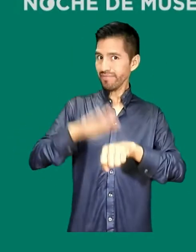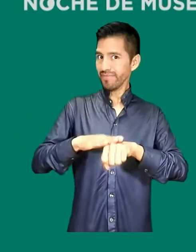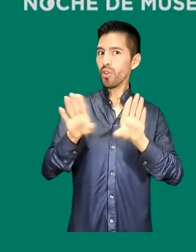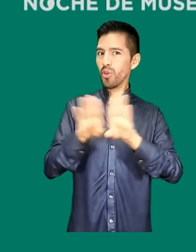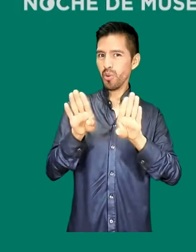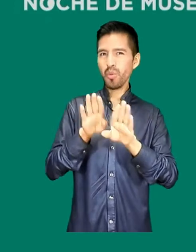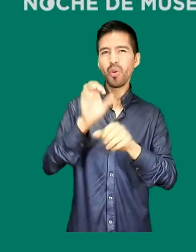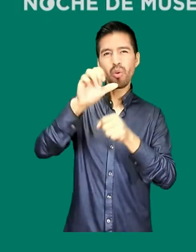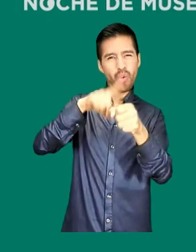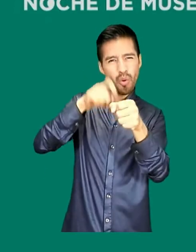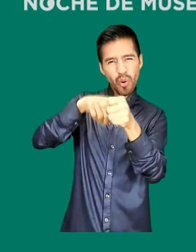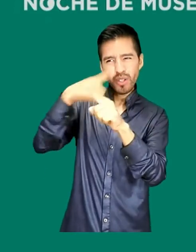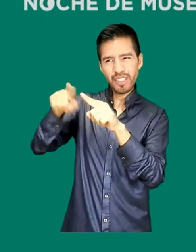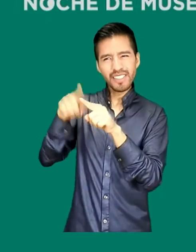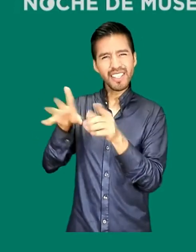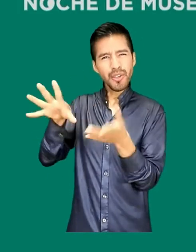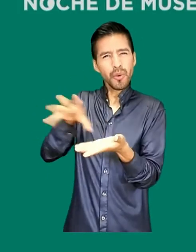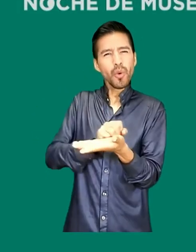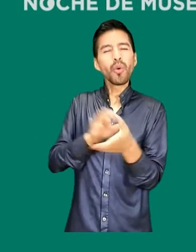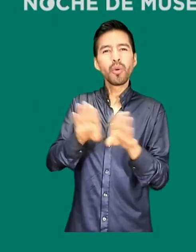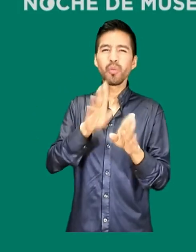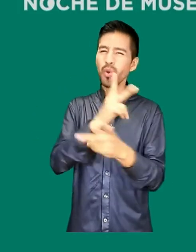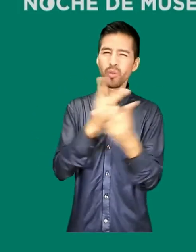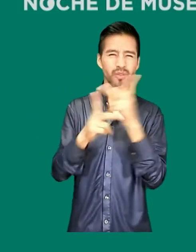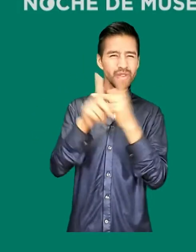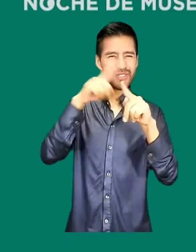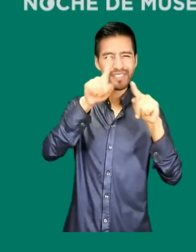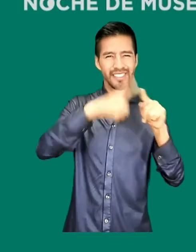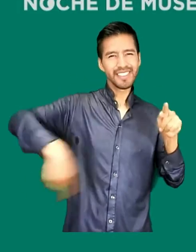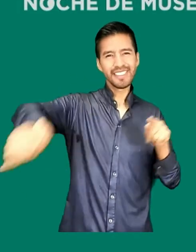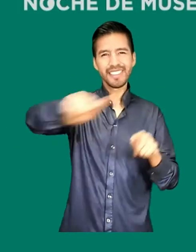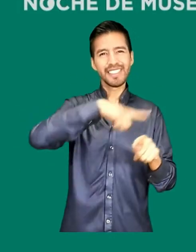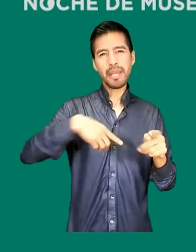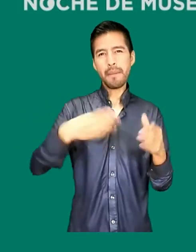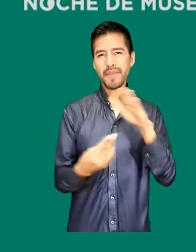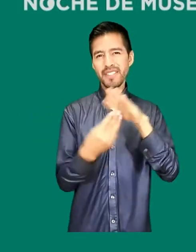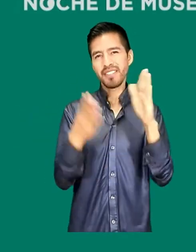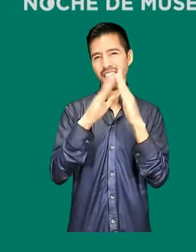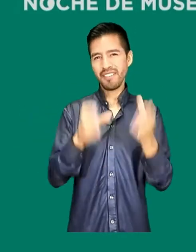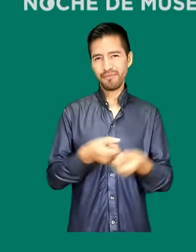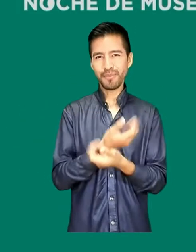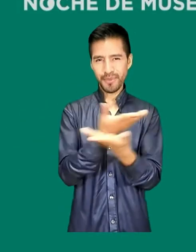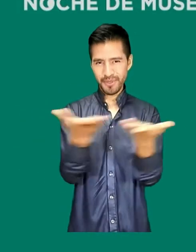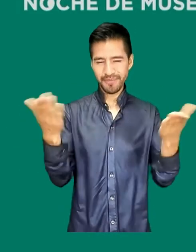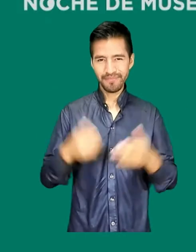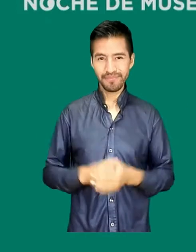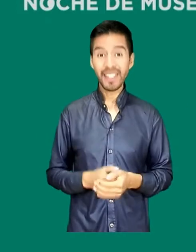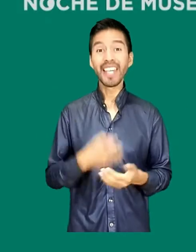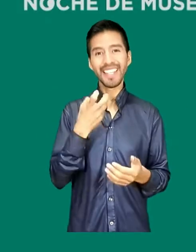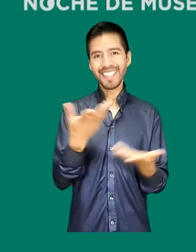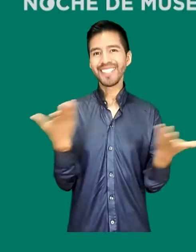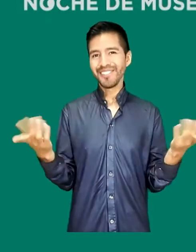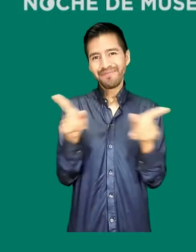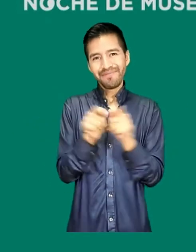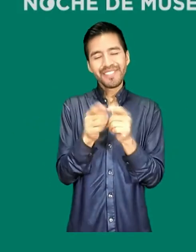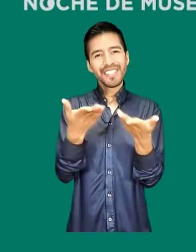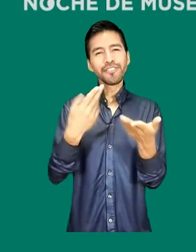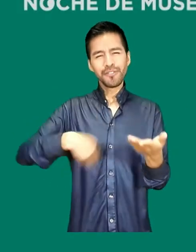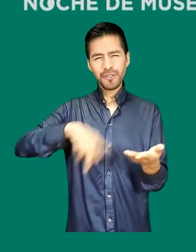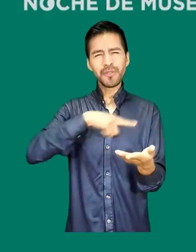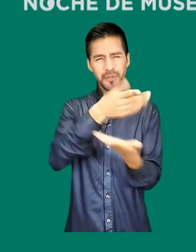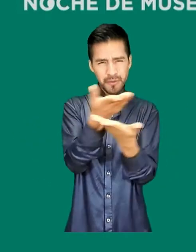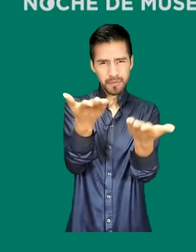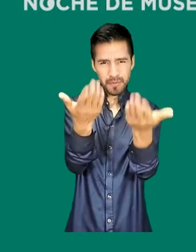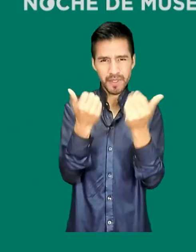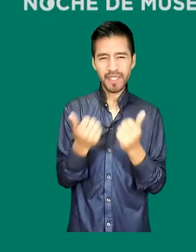en que se extraen estos tintes y los diferentes productos para que lleguen hasta nuestra mesa o hasta nuestra casa. Sin más, los invitamos a recorrer los